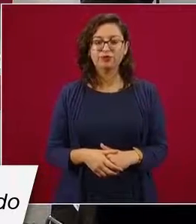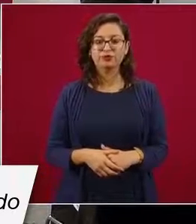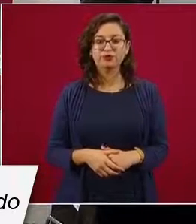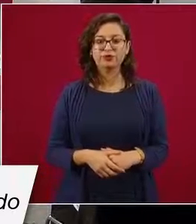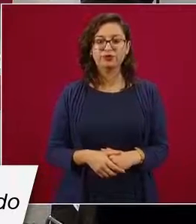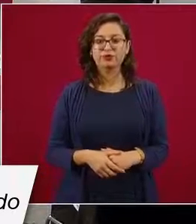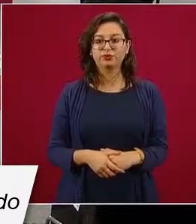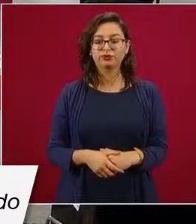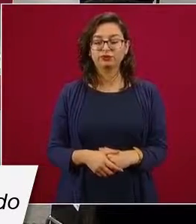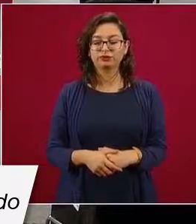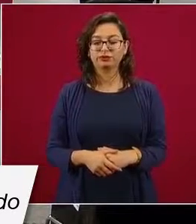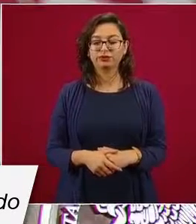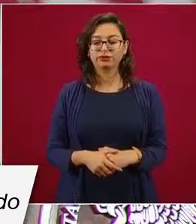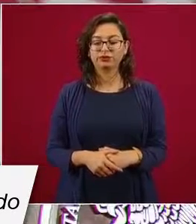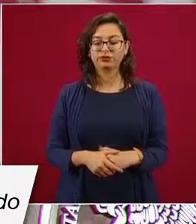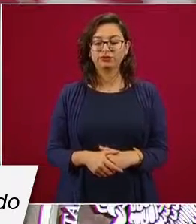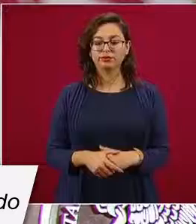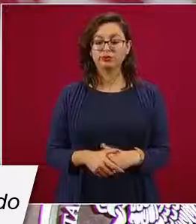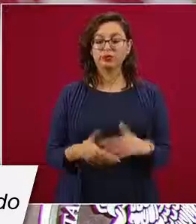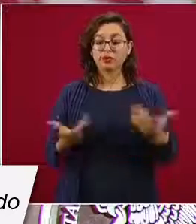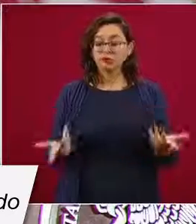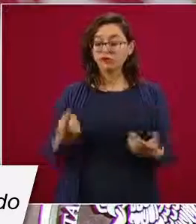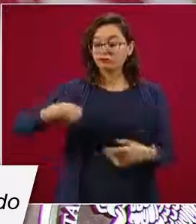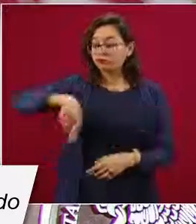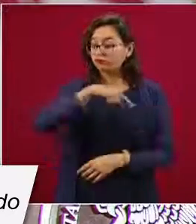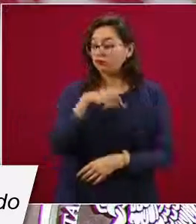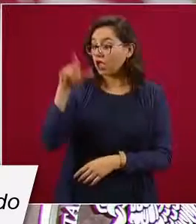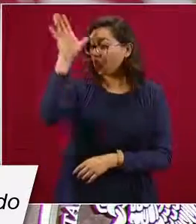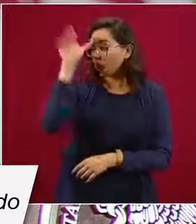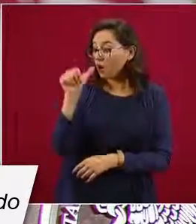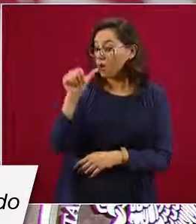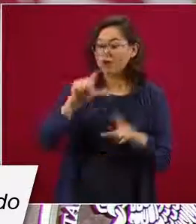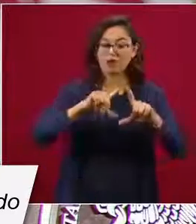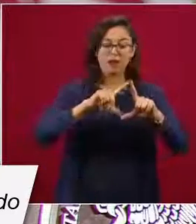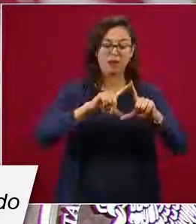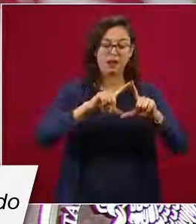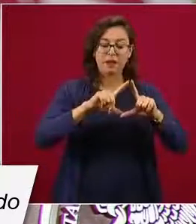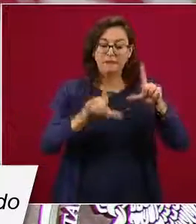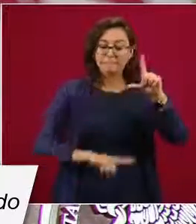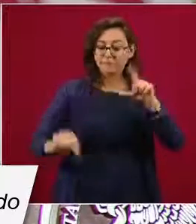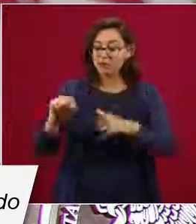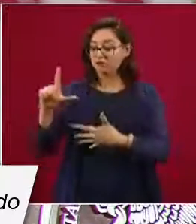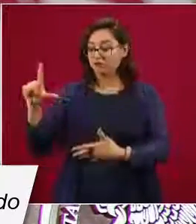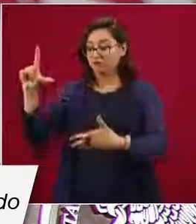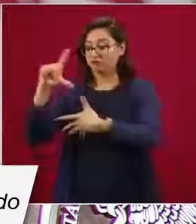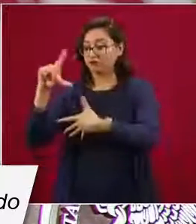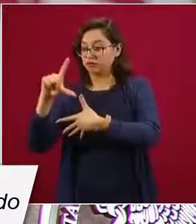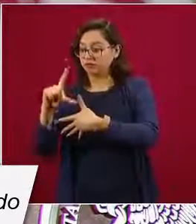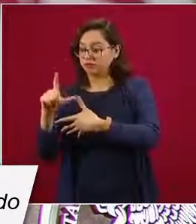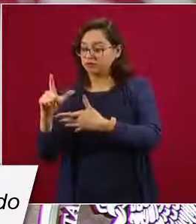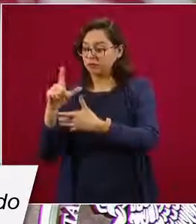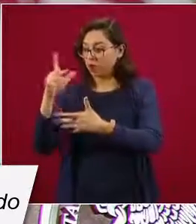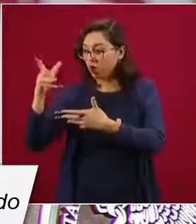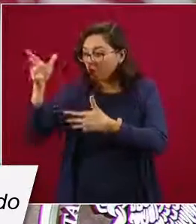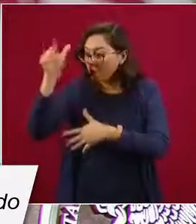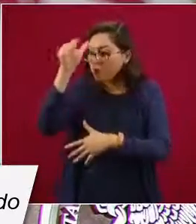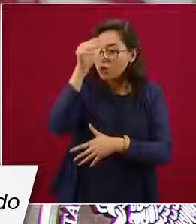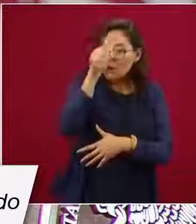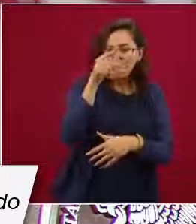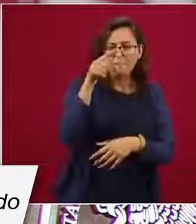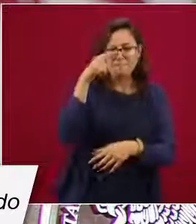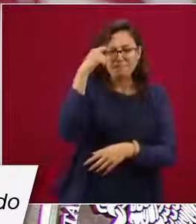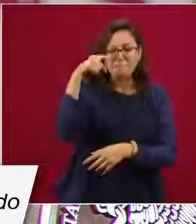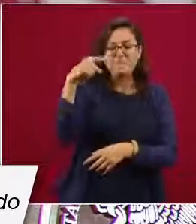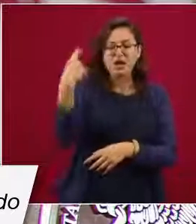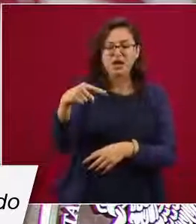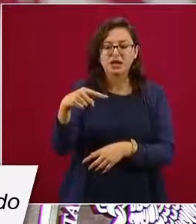estamos siguiendo a través de esta alianza para México y para América Latina es poder proveer un acceso